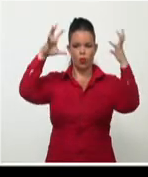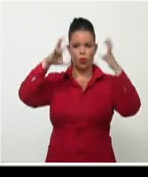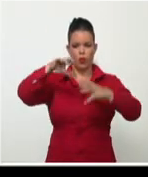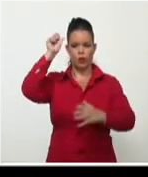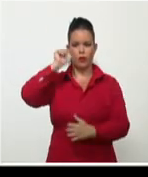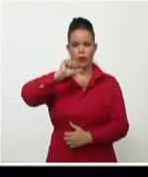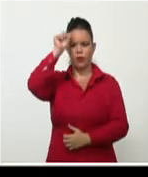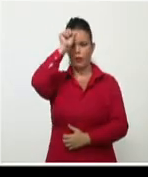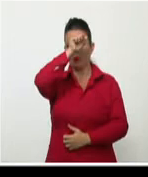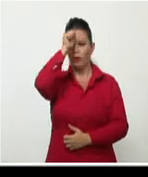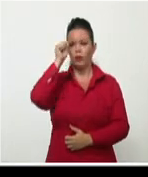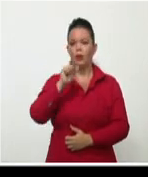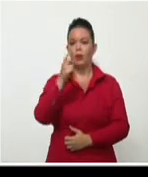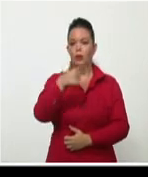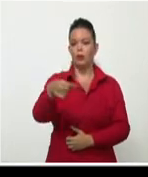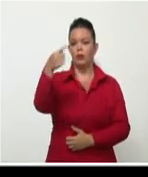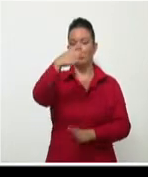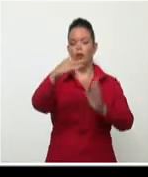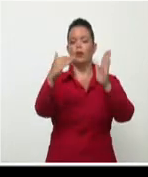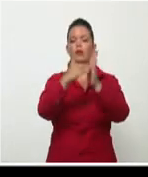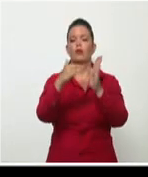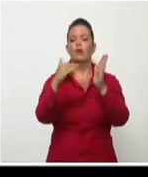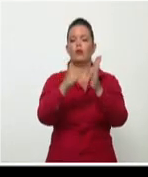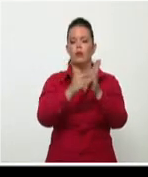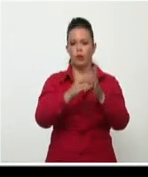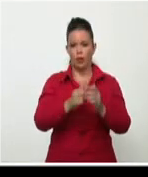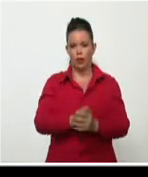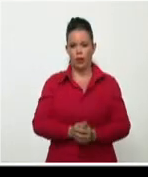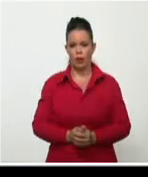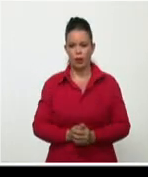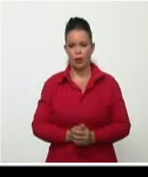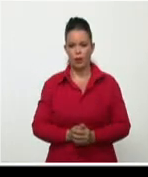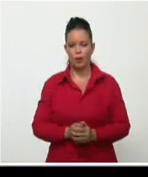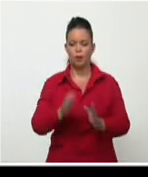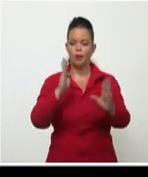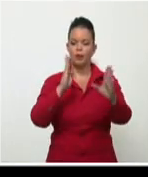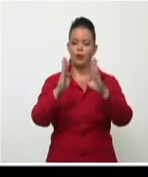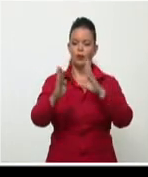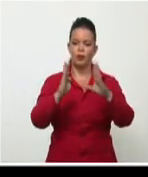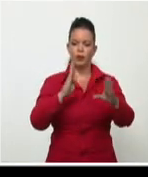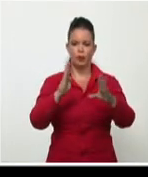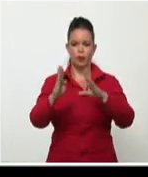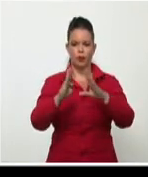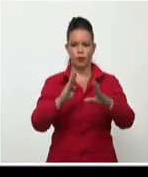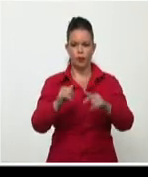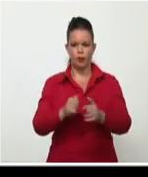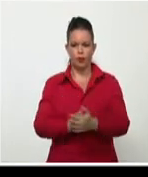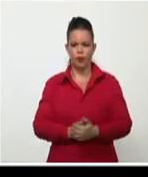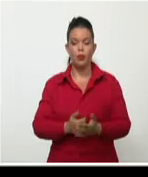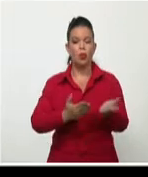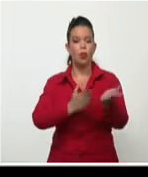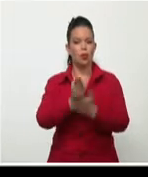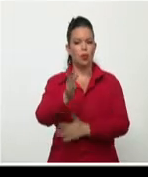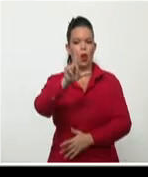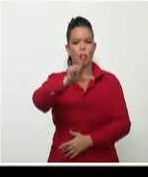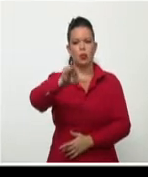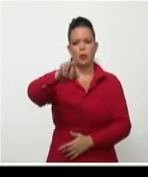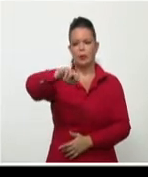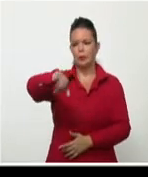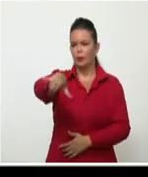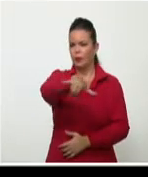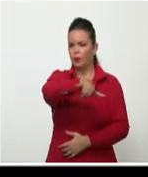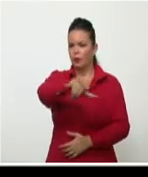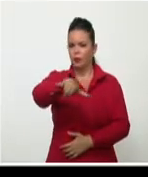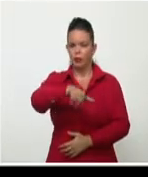durante la tarde en gran parte del territorio nacional, sobre todo hacia localidades del interior, que se mantendrá comenzando la próxima semana durante lunes y martes. Los valores de temperatura